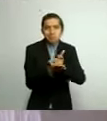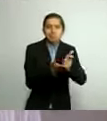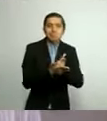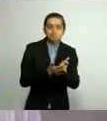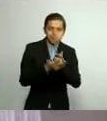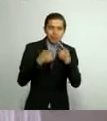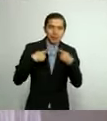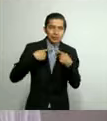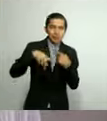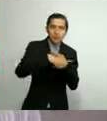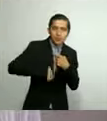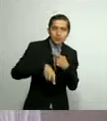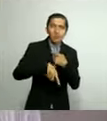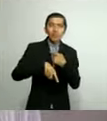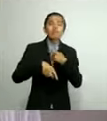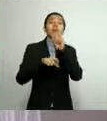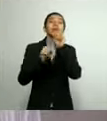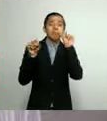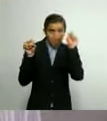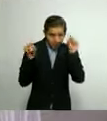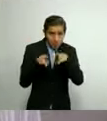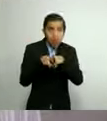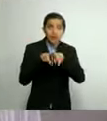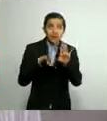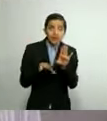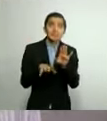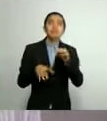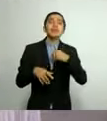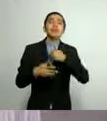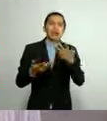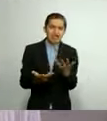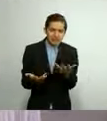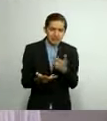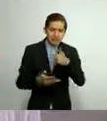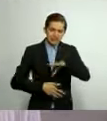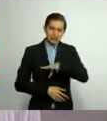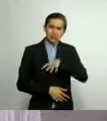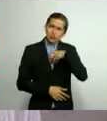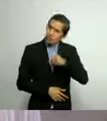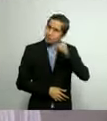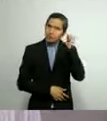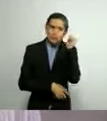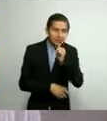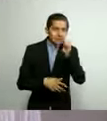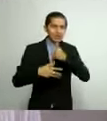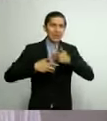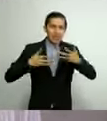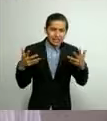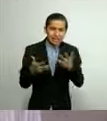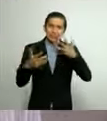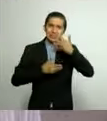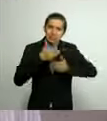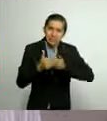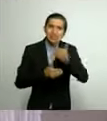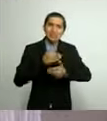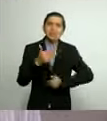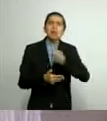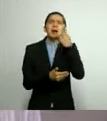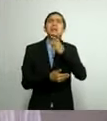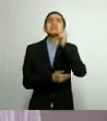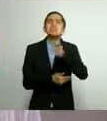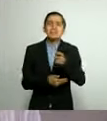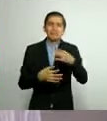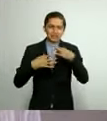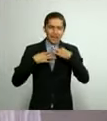su sueldo. Asimismo, hacemos el esfuerzo permanente para dotarlas y dotarlos